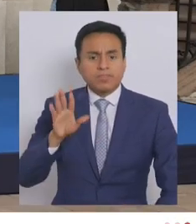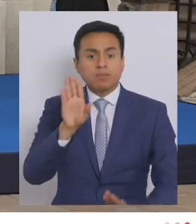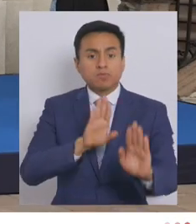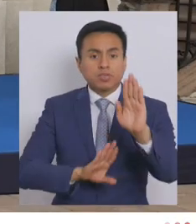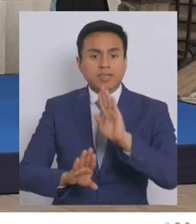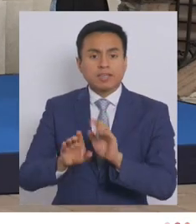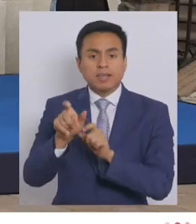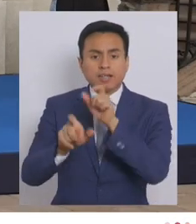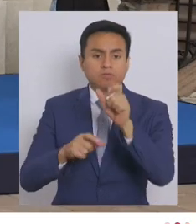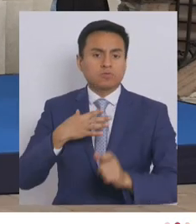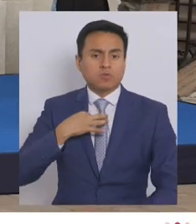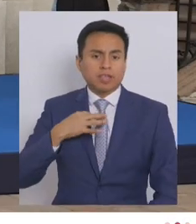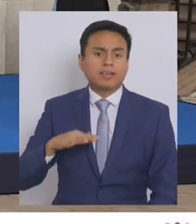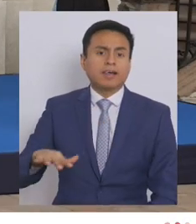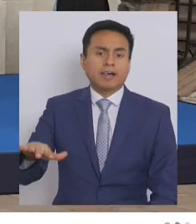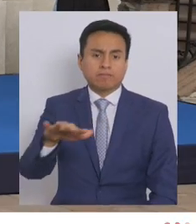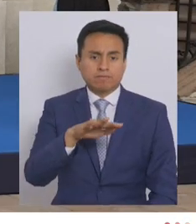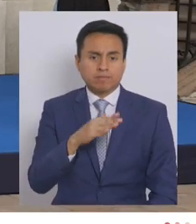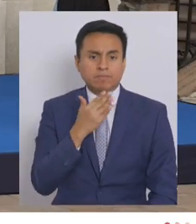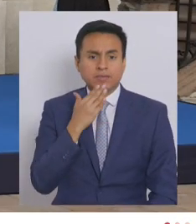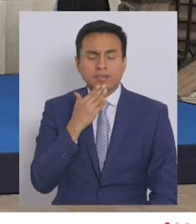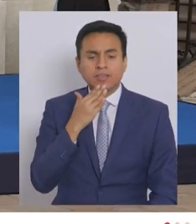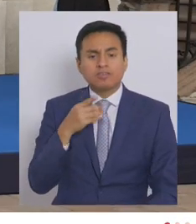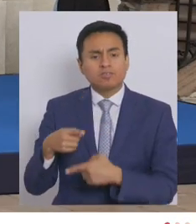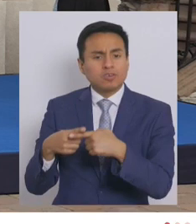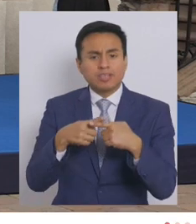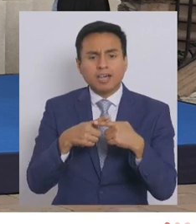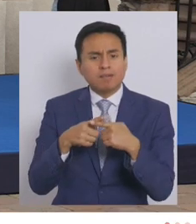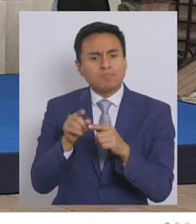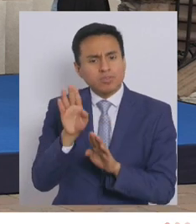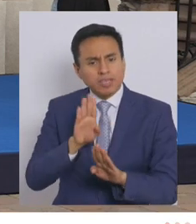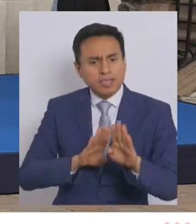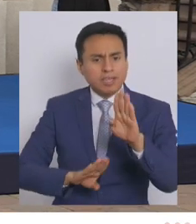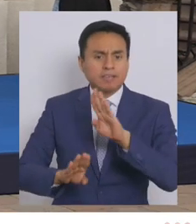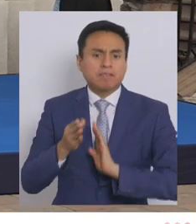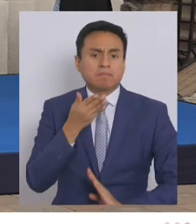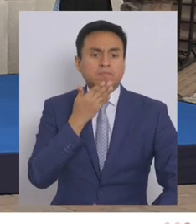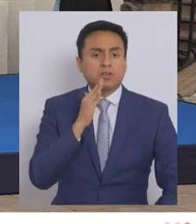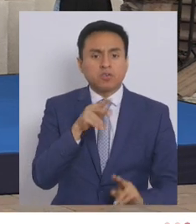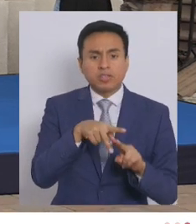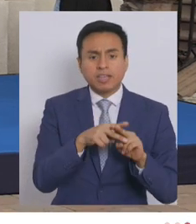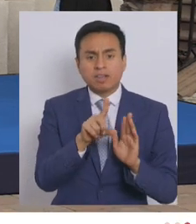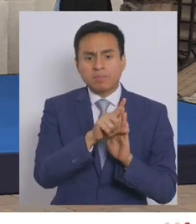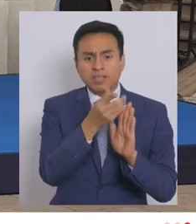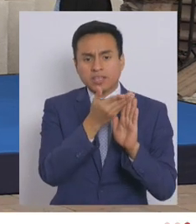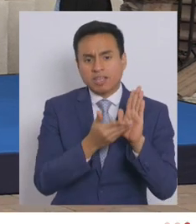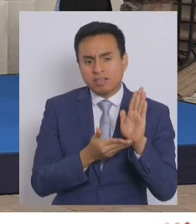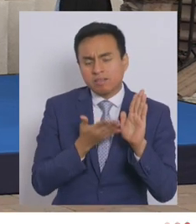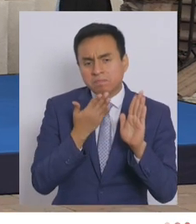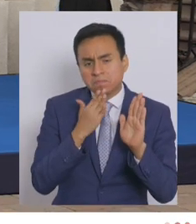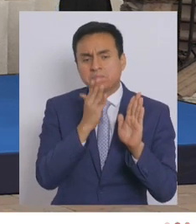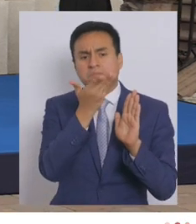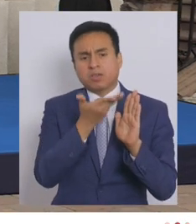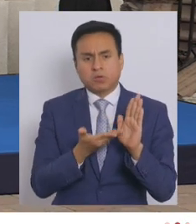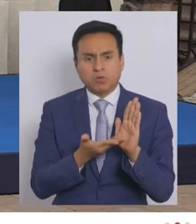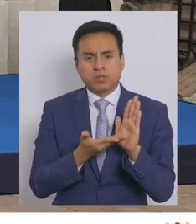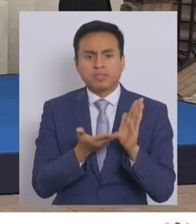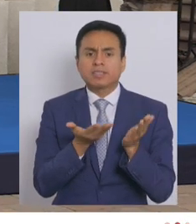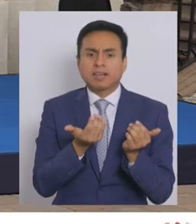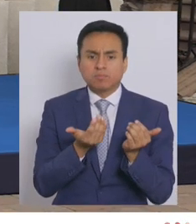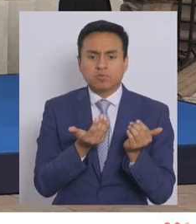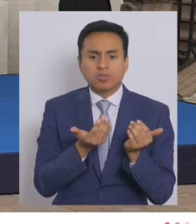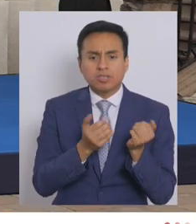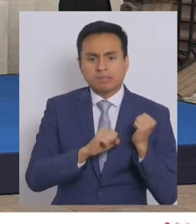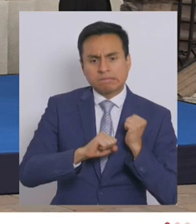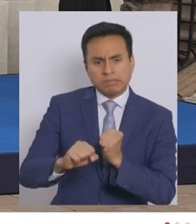proteger a los ciudadanos y para proteger a la sociedad y para tener mejores herramientas, mejores instrumentos para